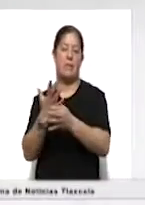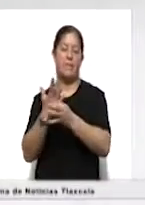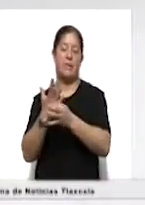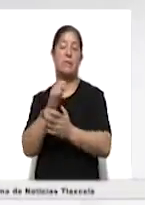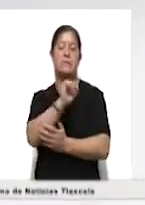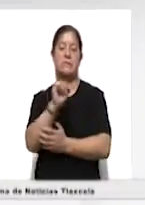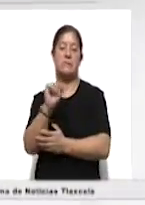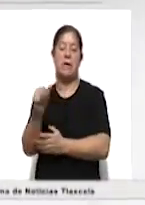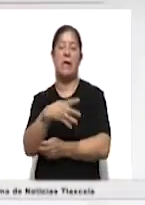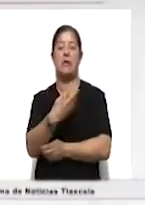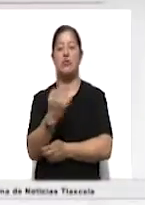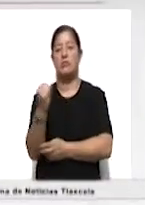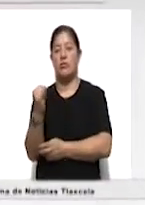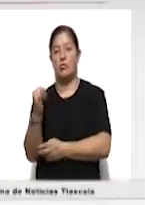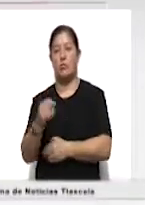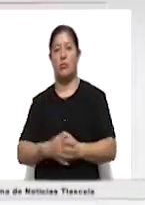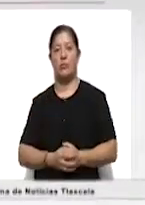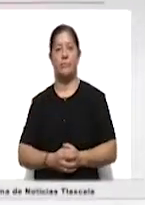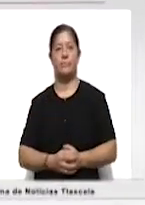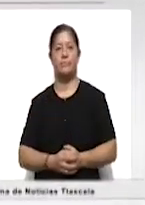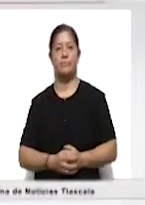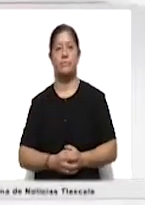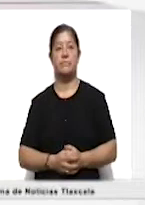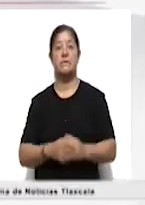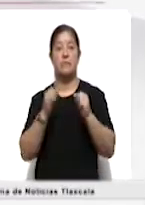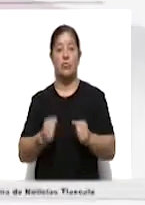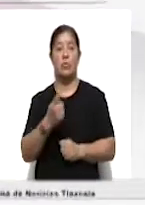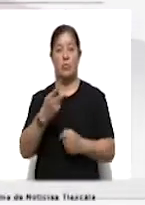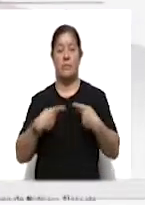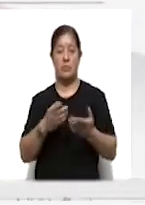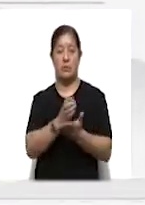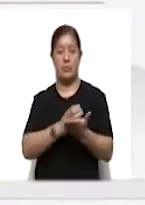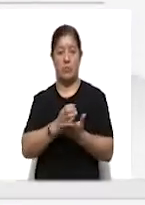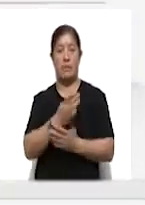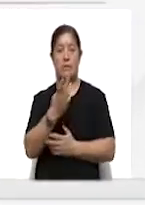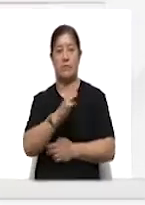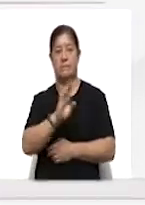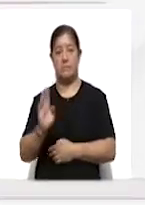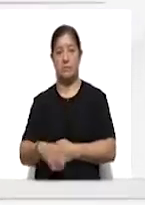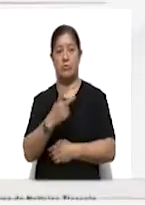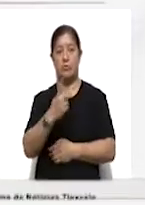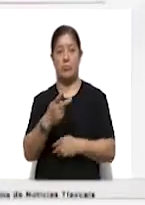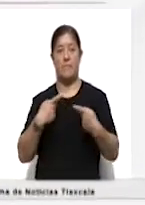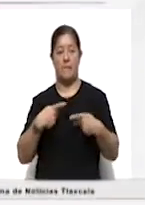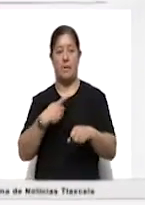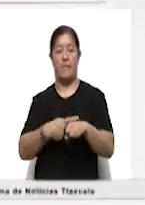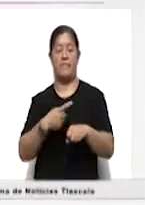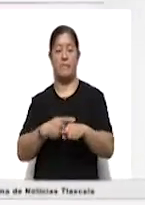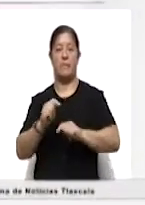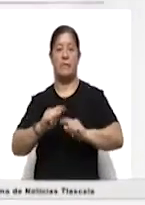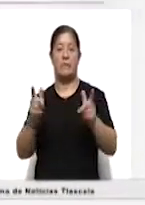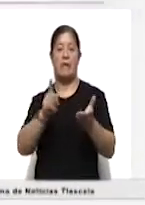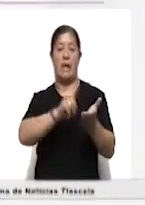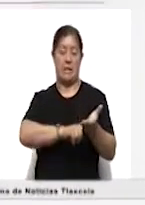el reporte del 14 de junio, la Secretaría de Salud del Estado confirmó una persona recuperada, tres fallecimientos y dos casos positivos de